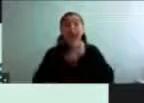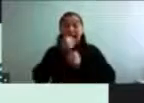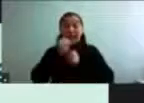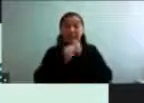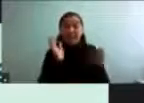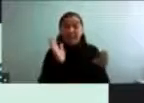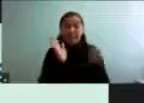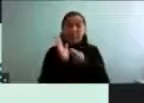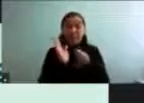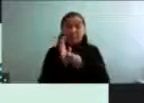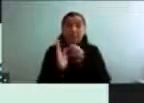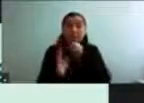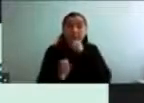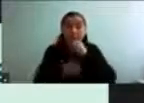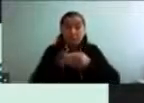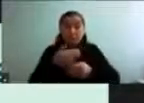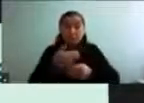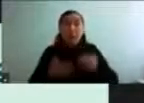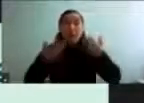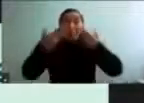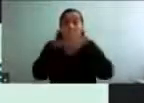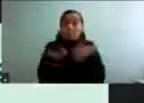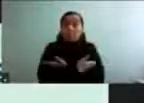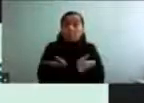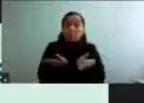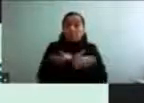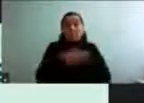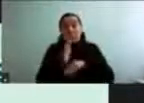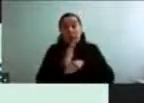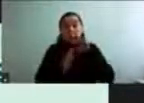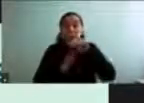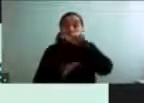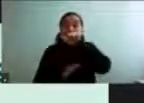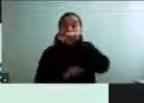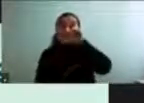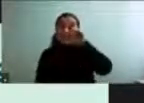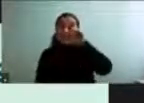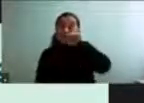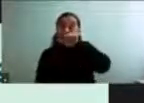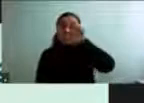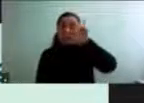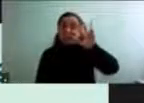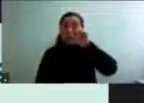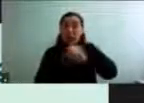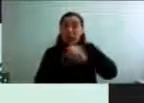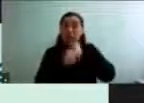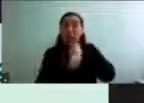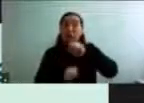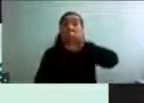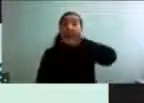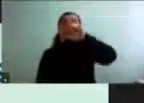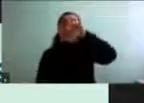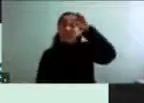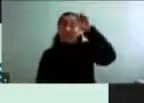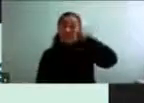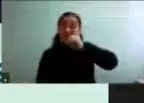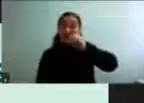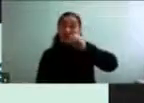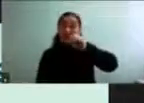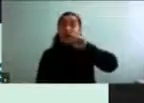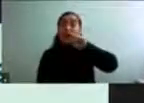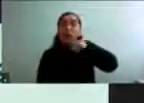inactividad física, viendo en los rangos etarios de 60 a 69 años, que un 70,9% de la población